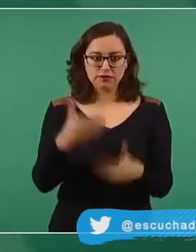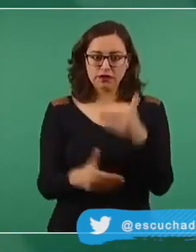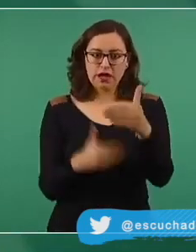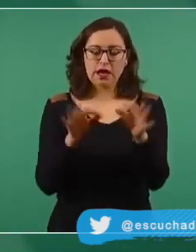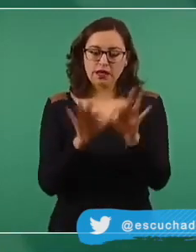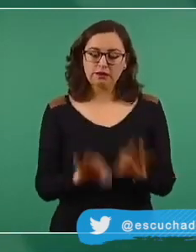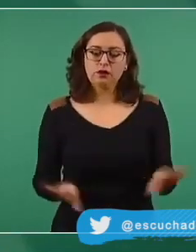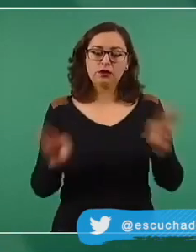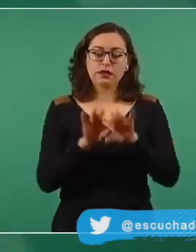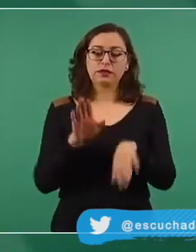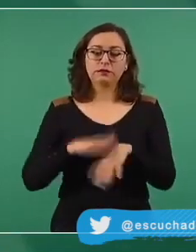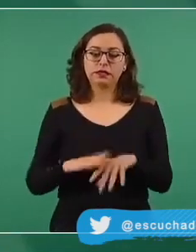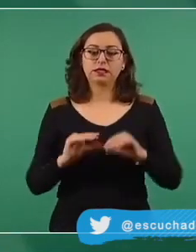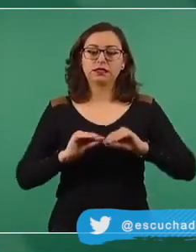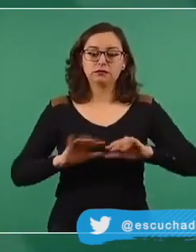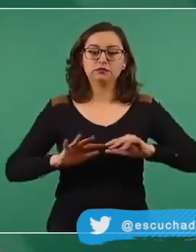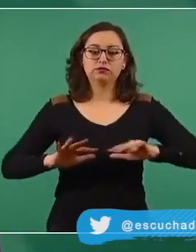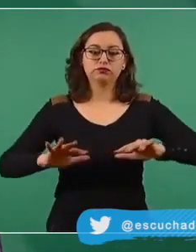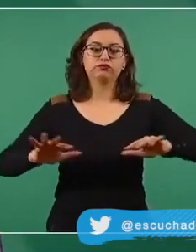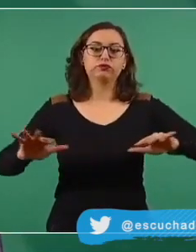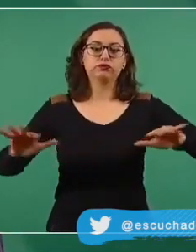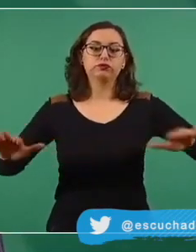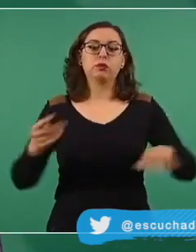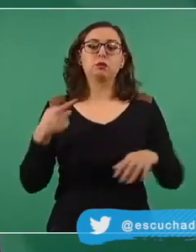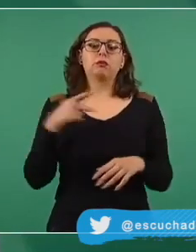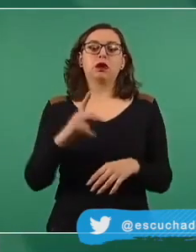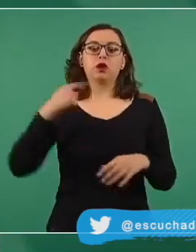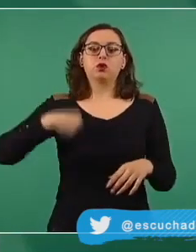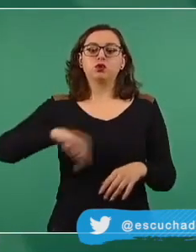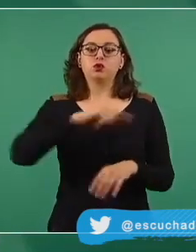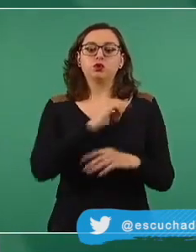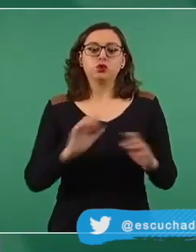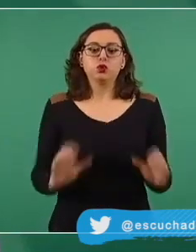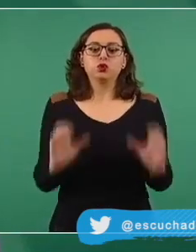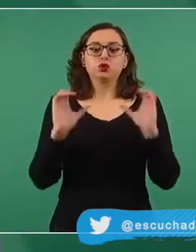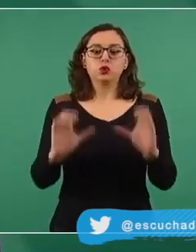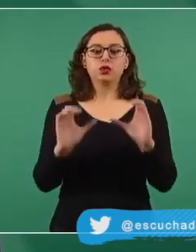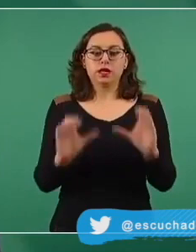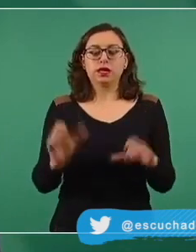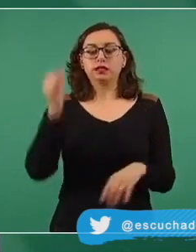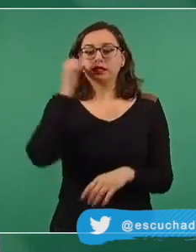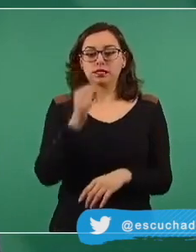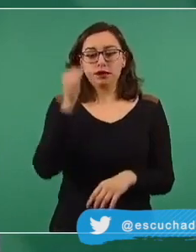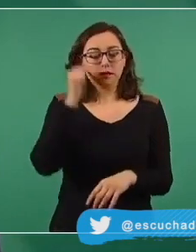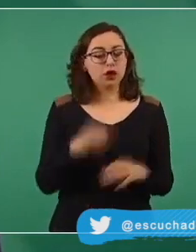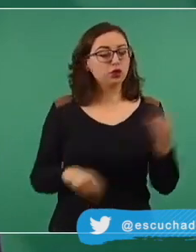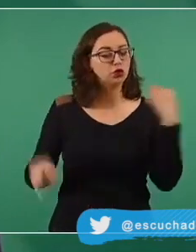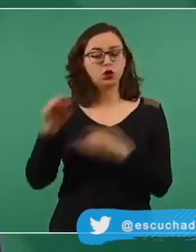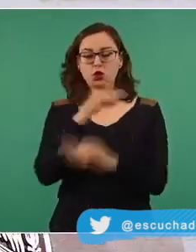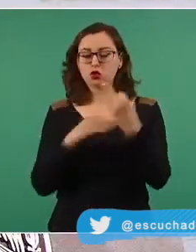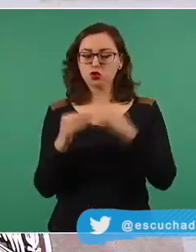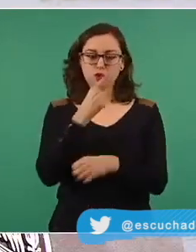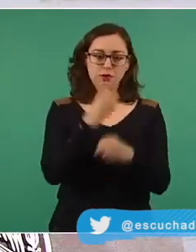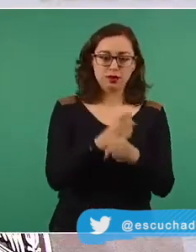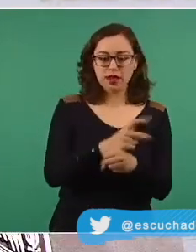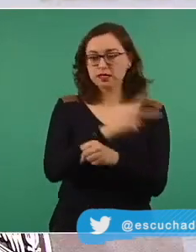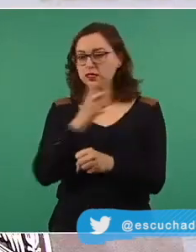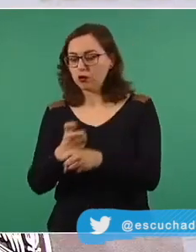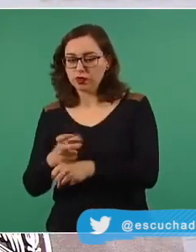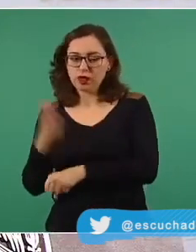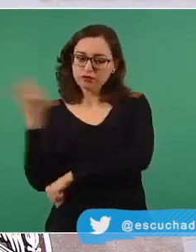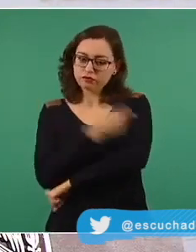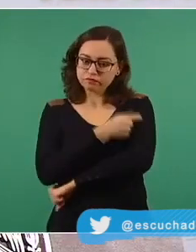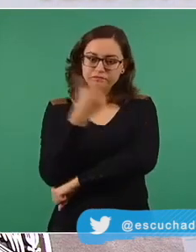días previos. La red hospitalaria reporta reducción de 88% en la demanda de camas para atención de casos COVID-19 en